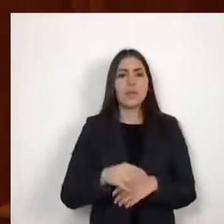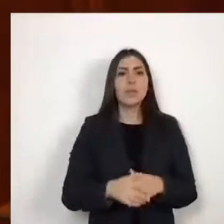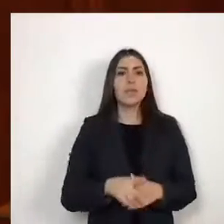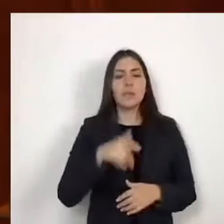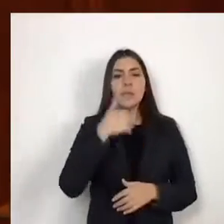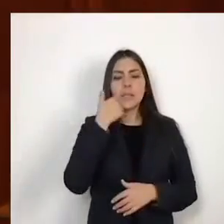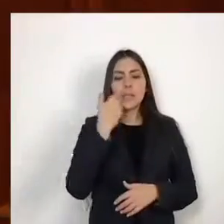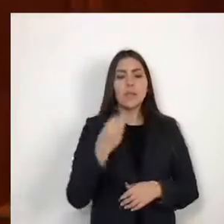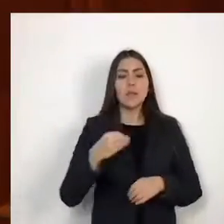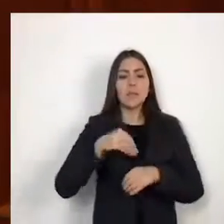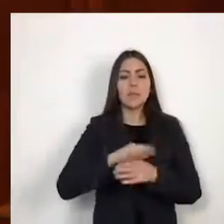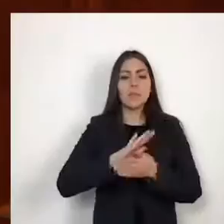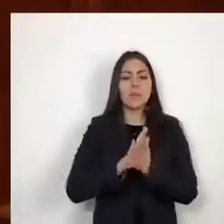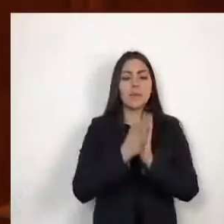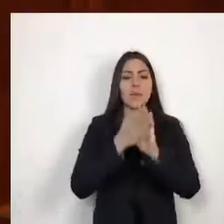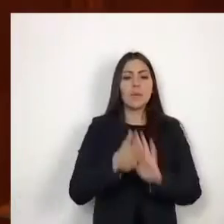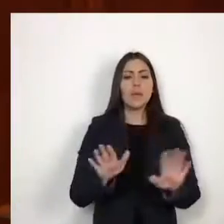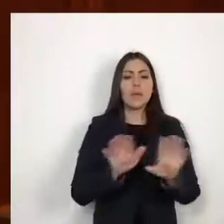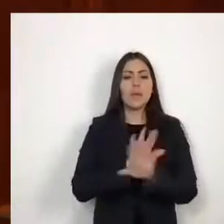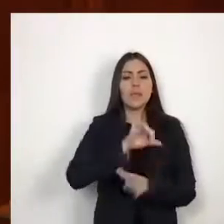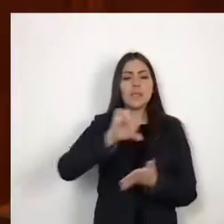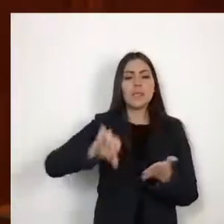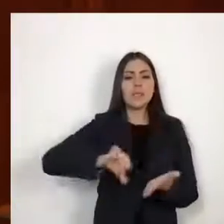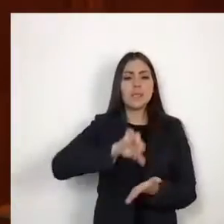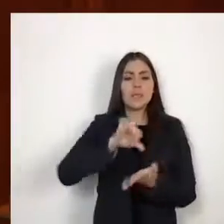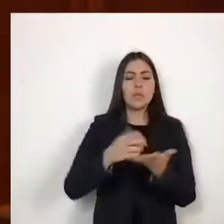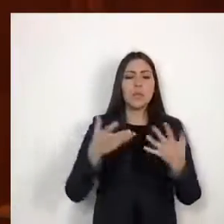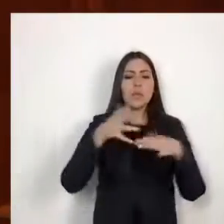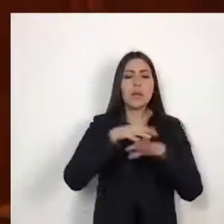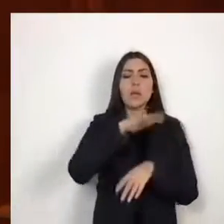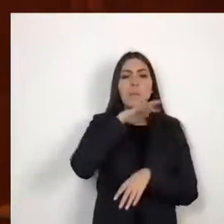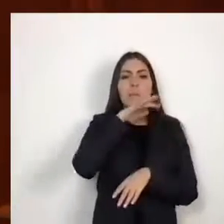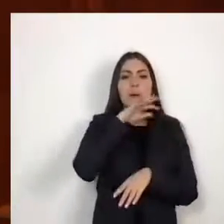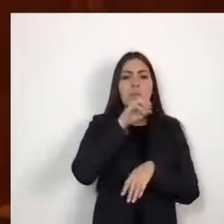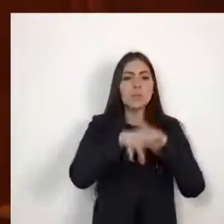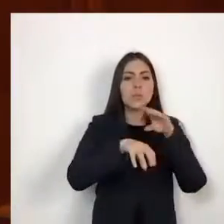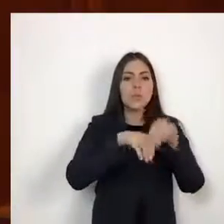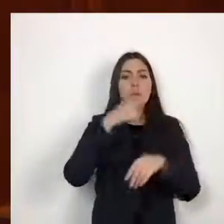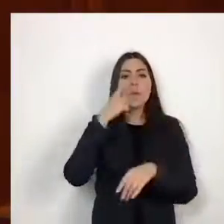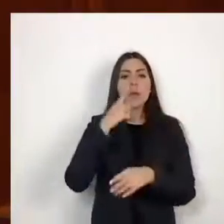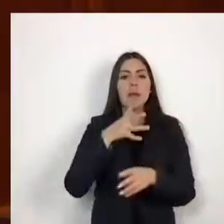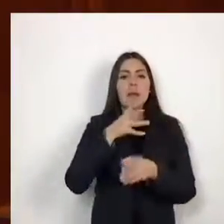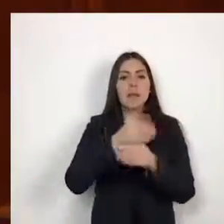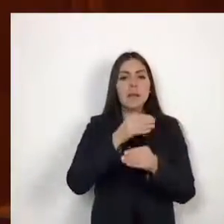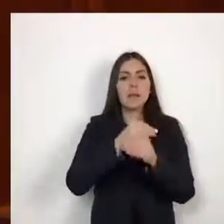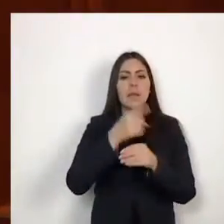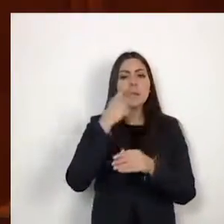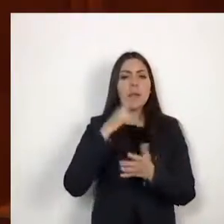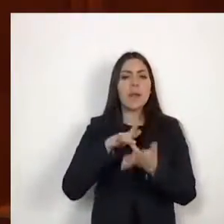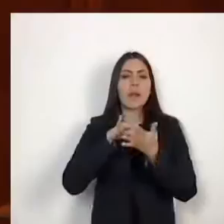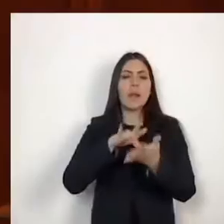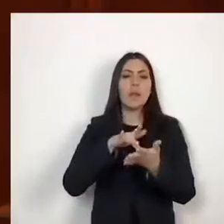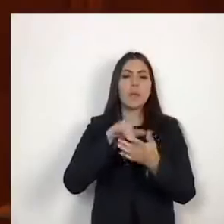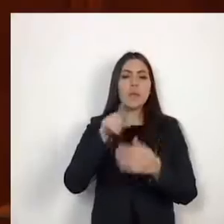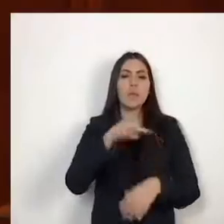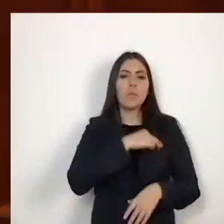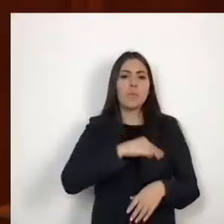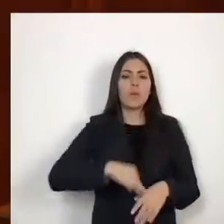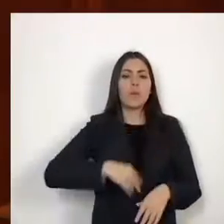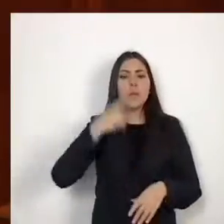residuos, inmueble, propiedad del municipio, a favor de un tercero, por una vigencia de 20 años,